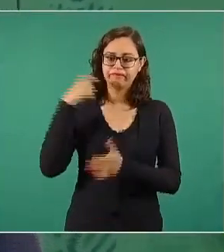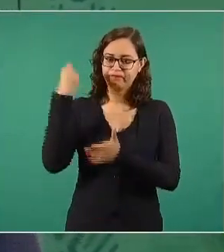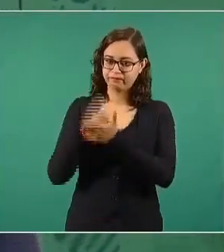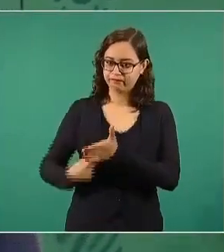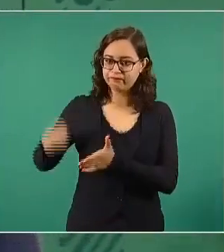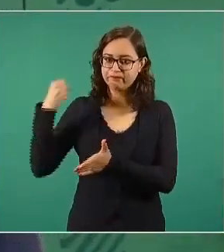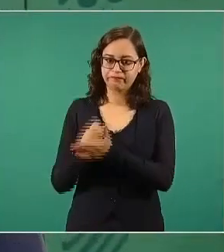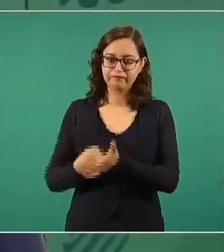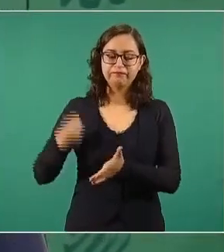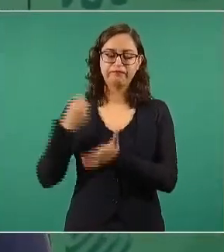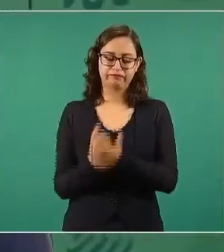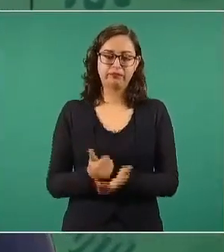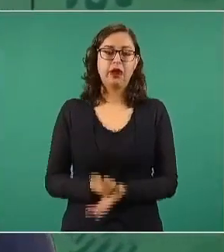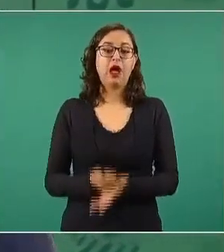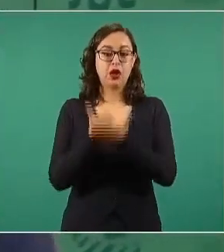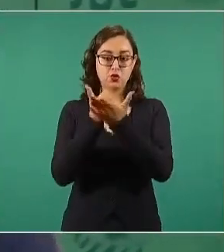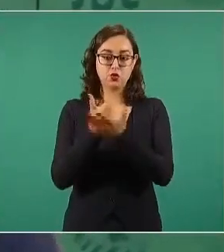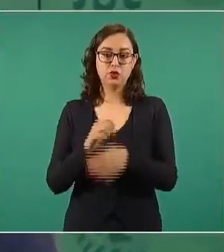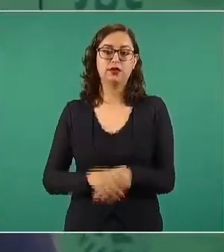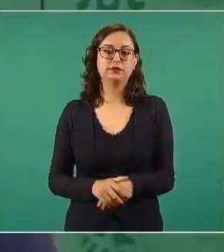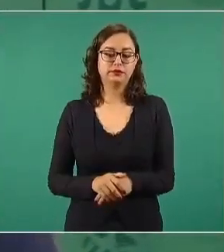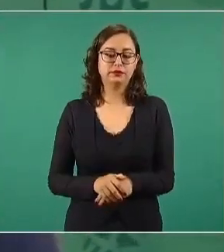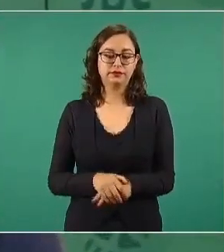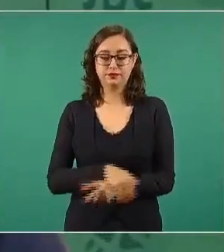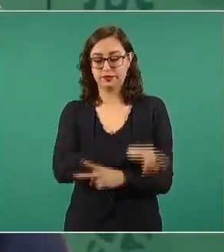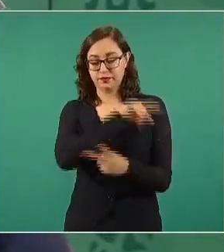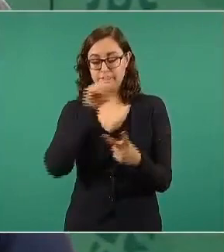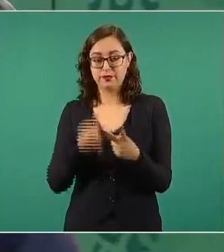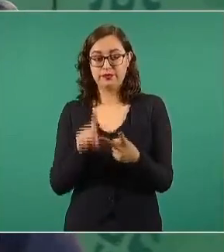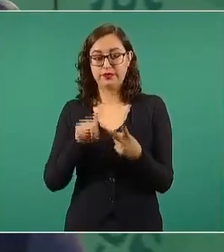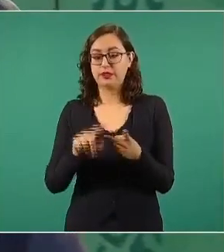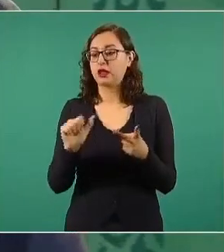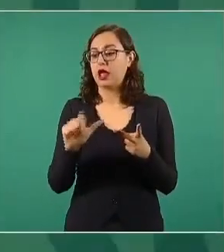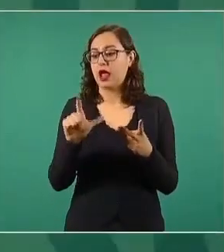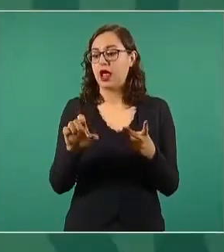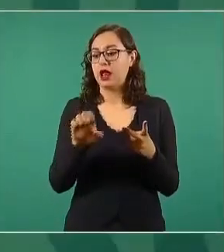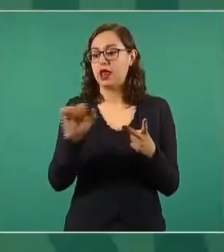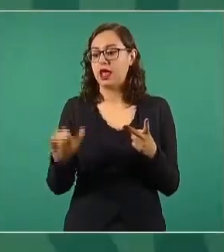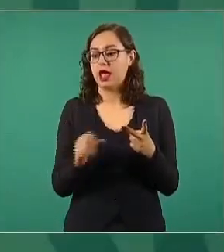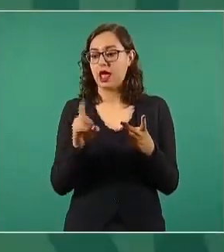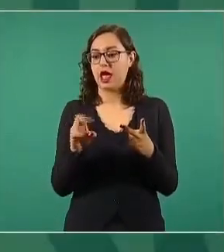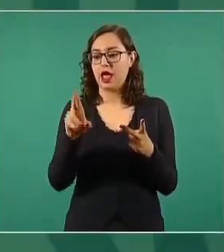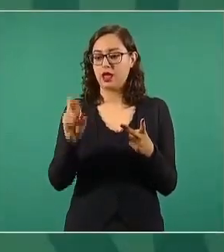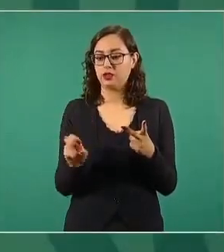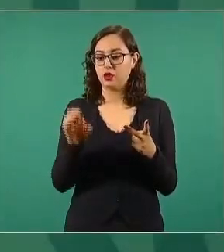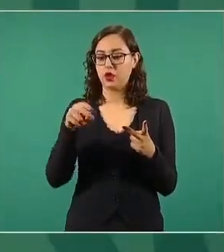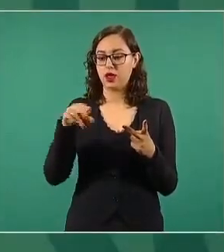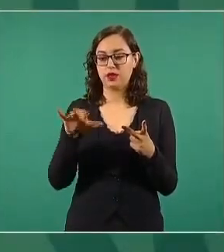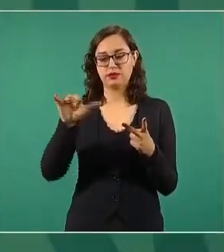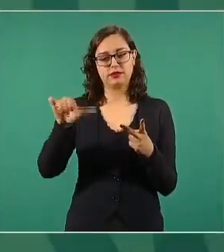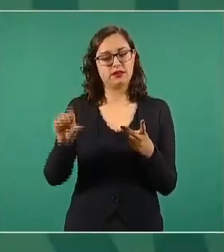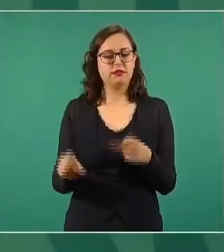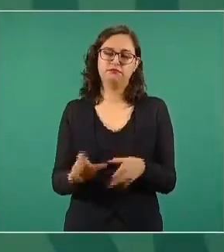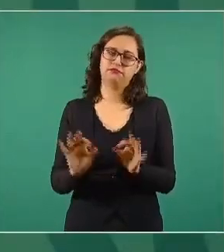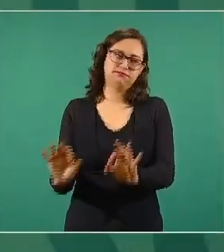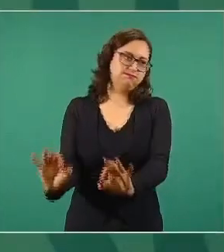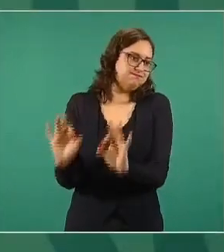mucho. Luego, Alejandro Encinas está probado